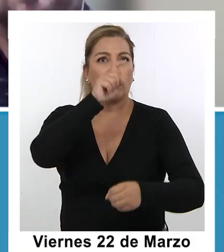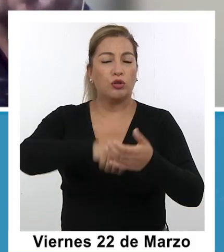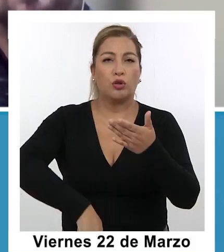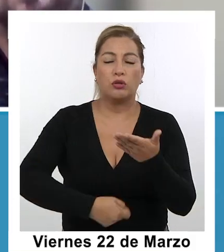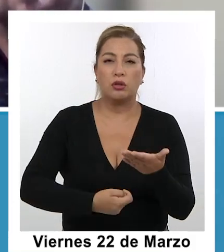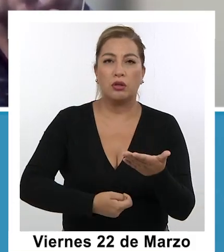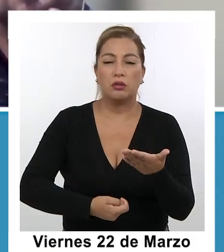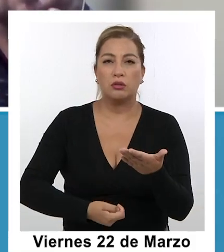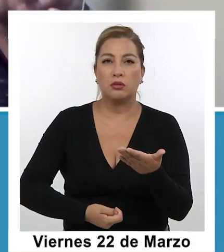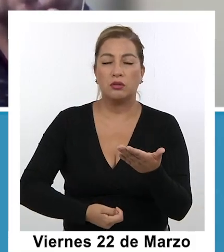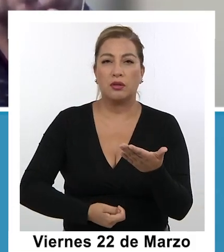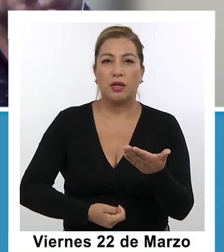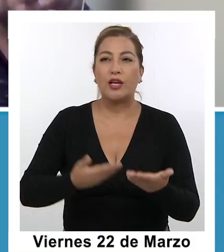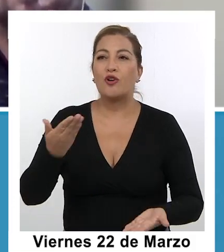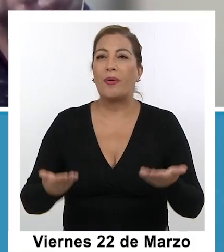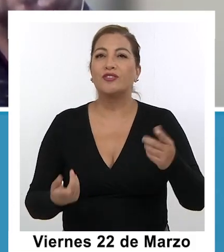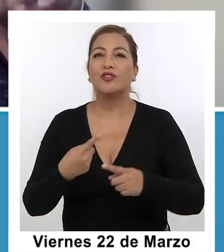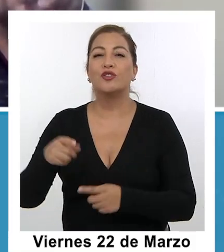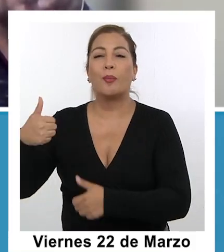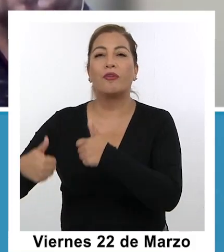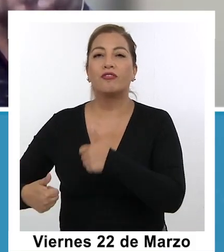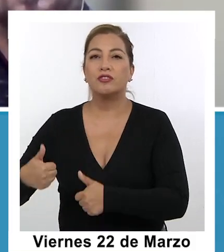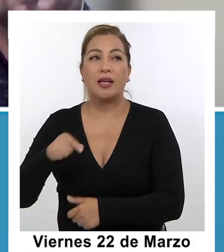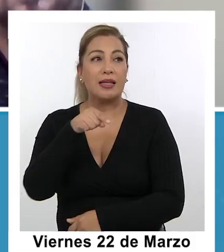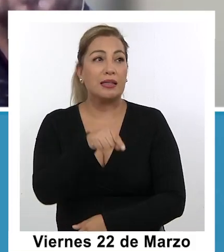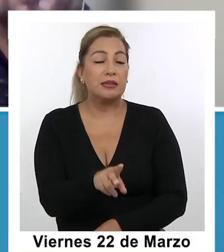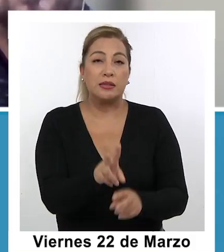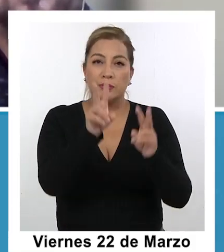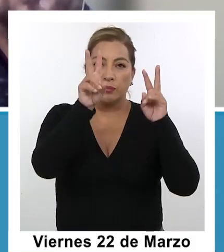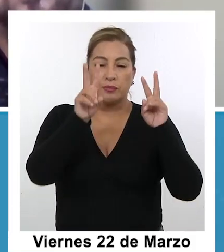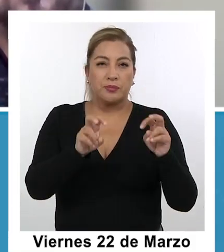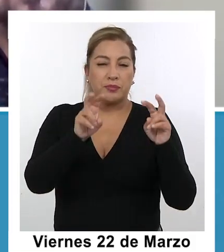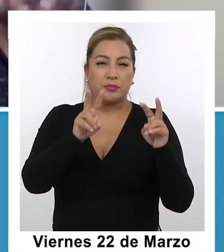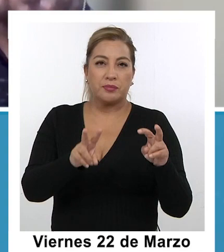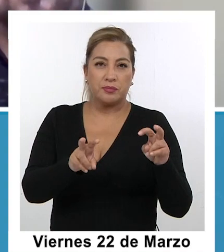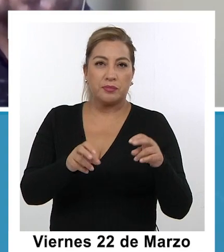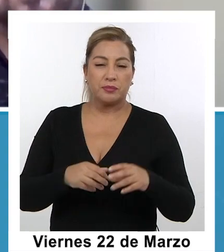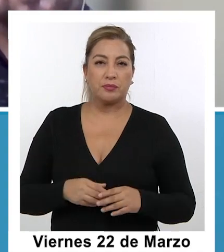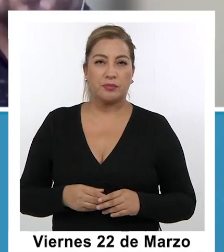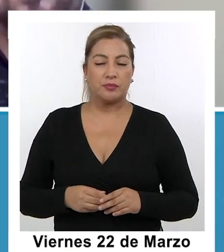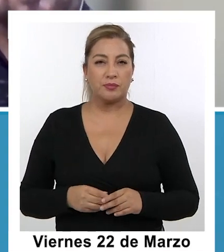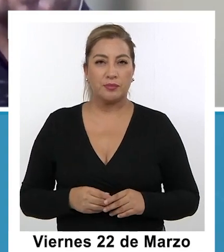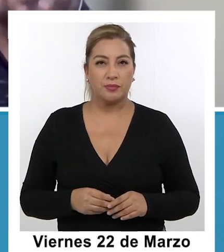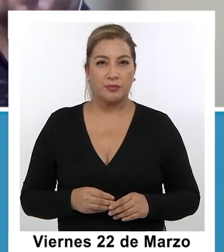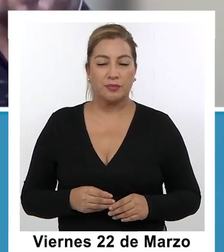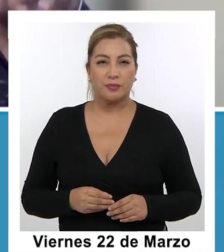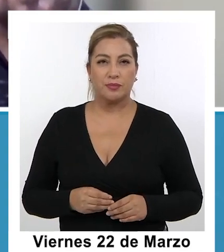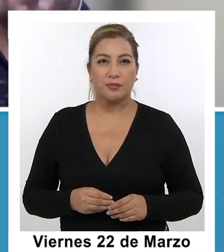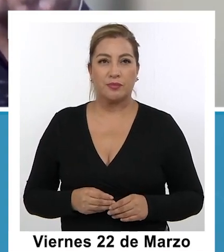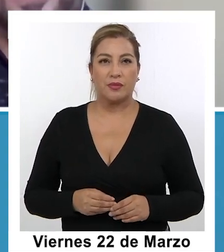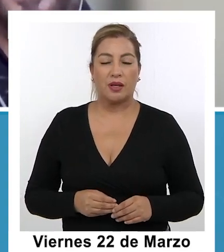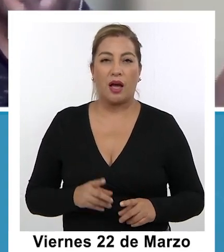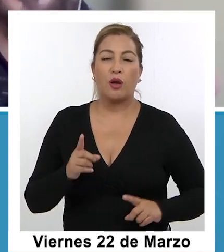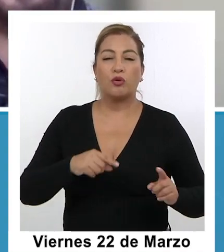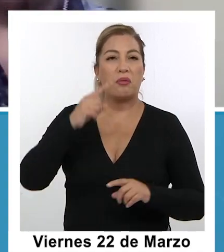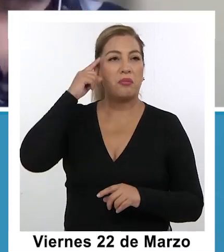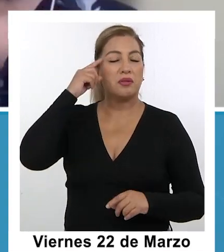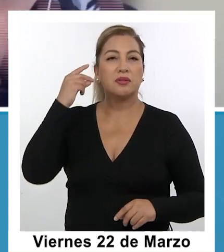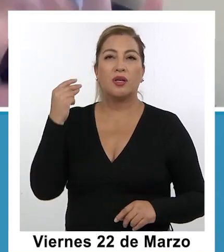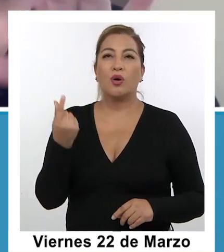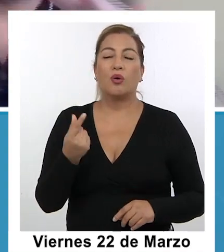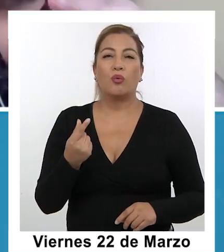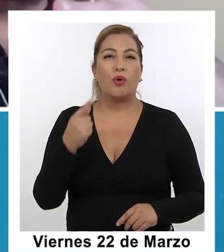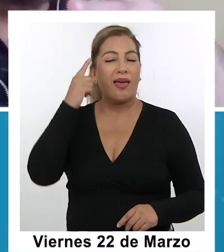que muchos otros profesionales. O sea, yo creo que ahí hay un tema que que que digamos que quedó como eh en una idea, una concepción